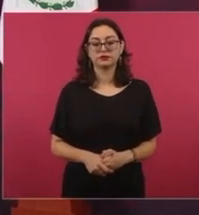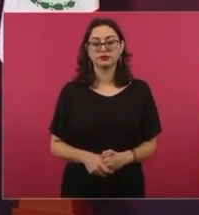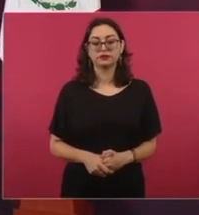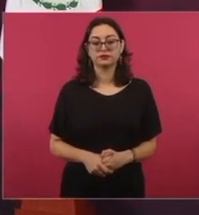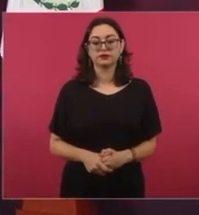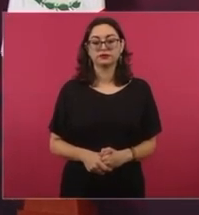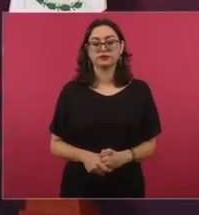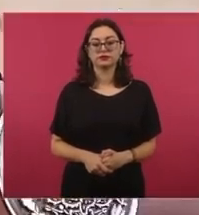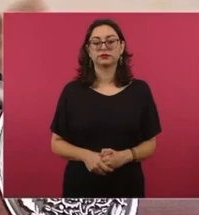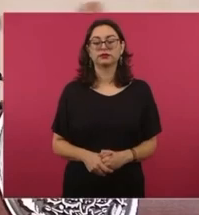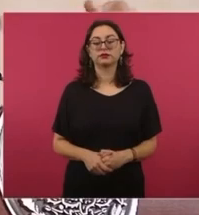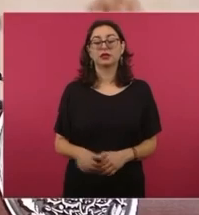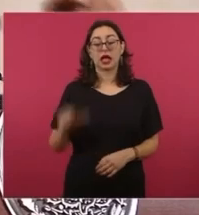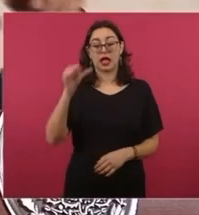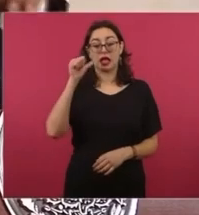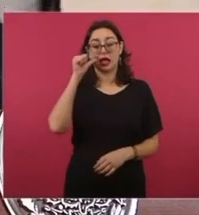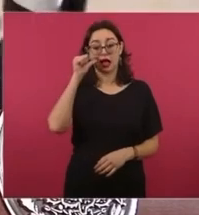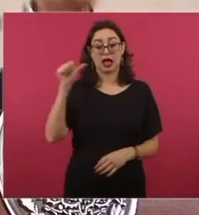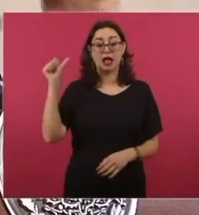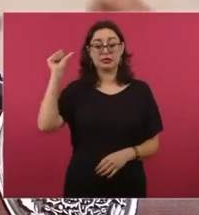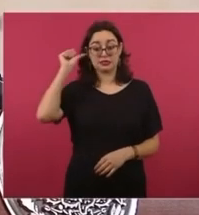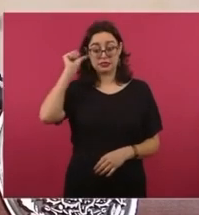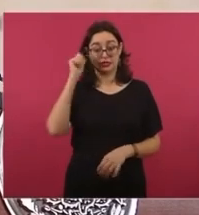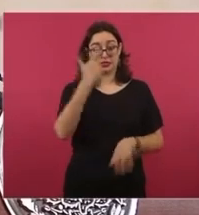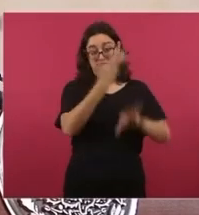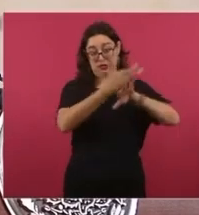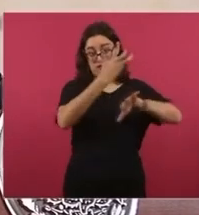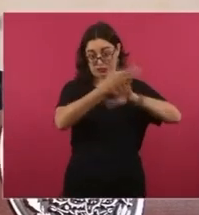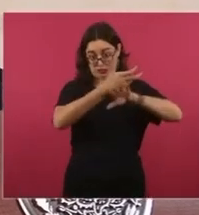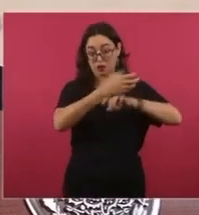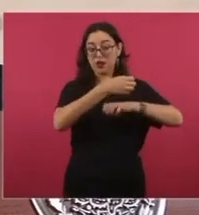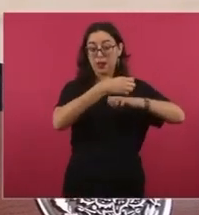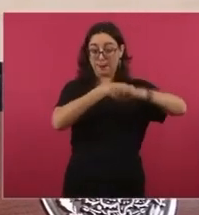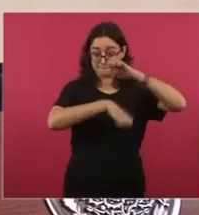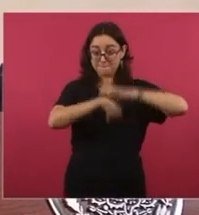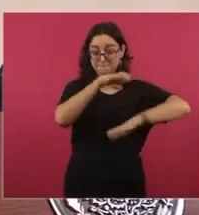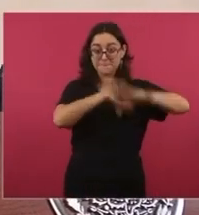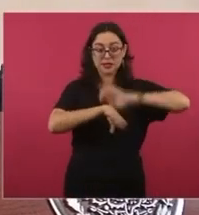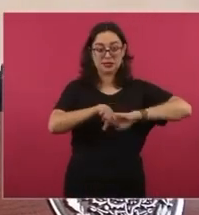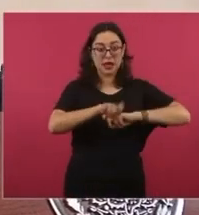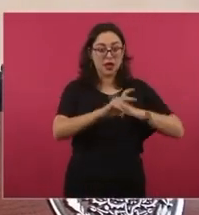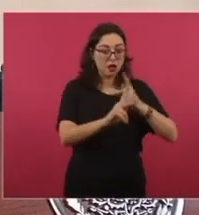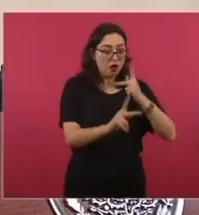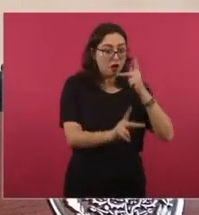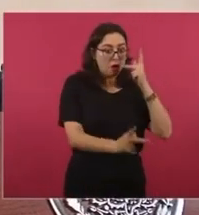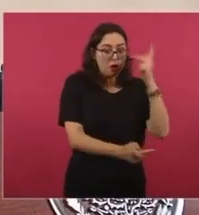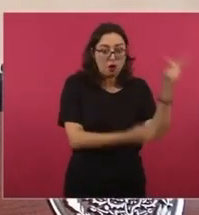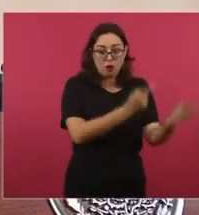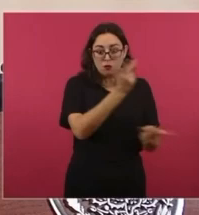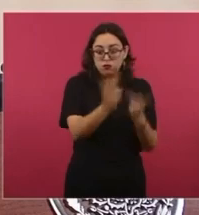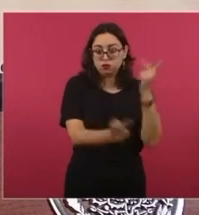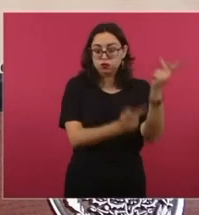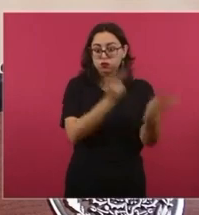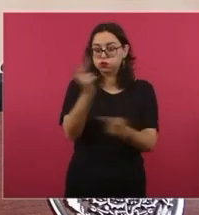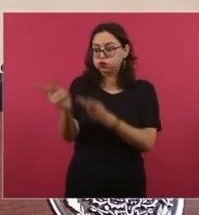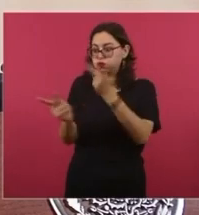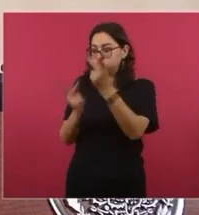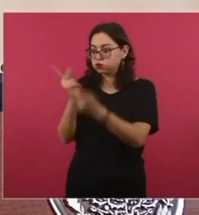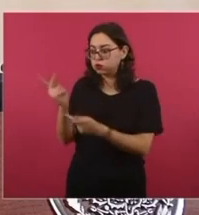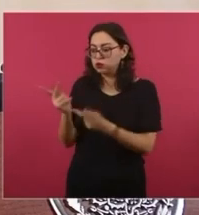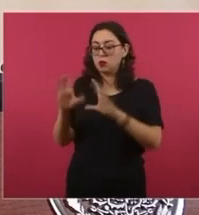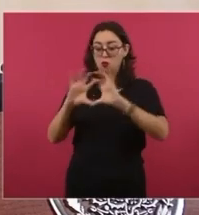empresa estadounidense de los presidentes, primeros